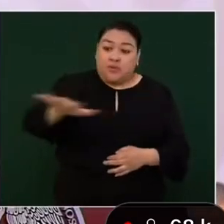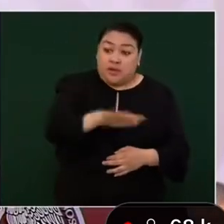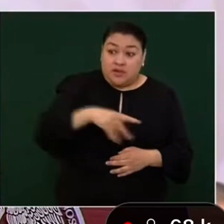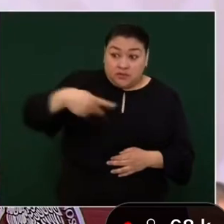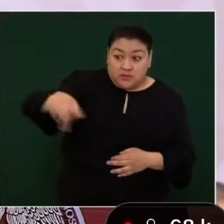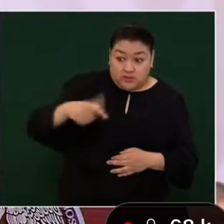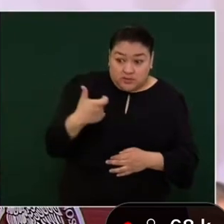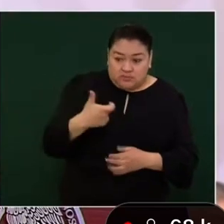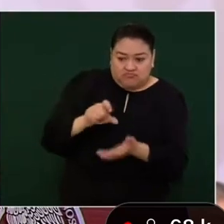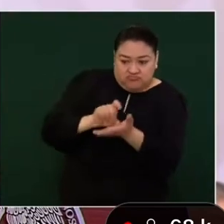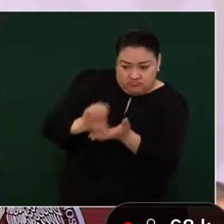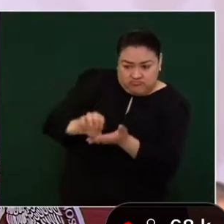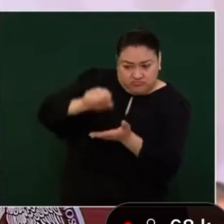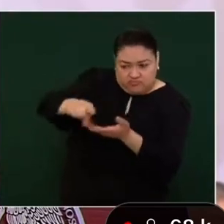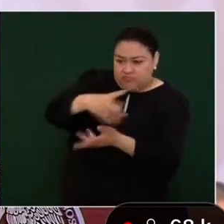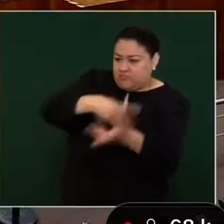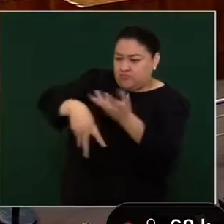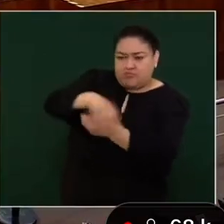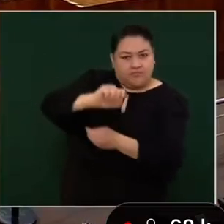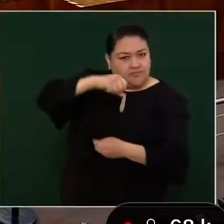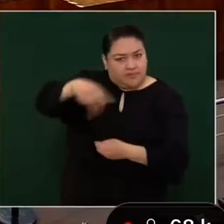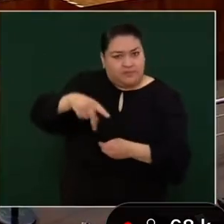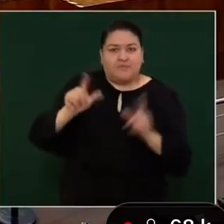pueblo se invierte en el pueblo. Muchas gracias.